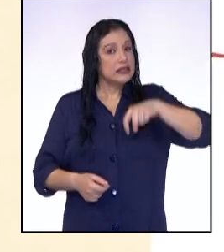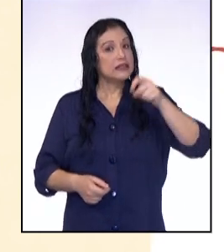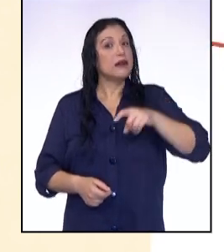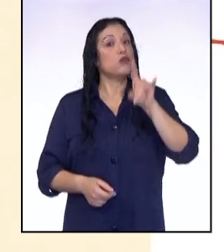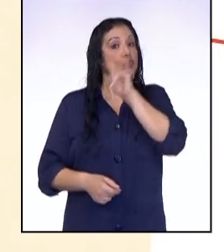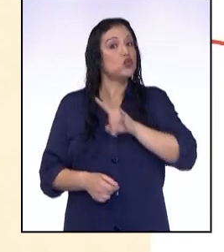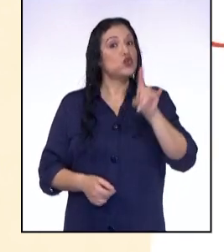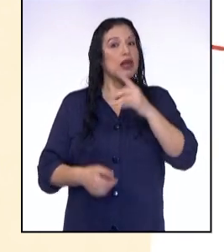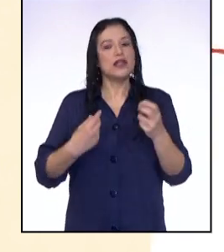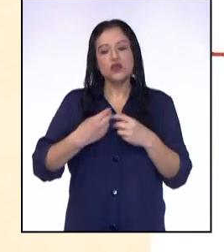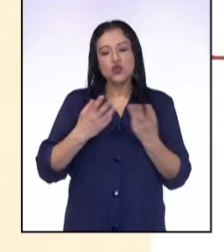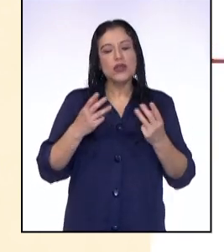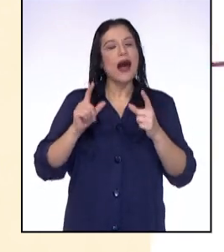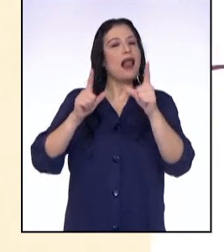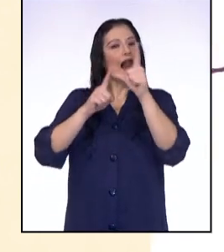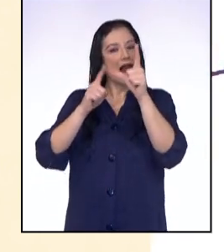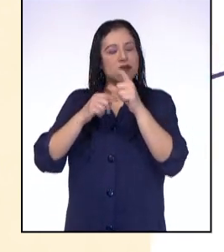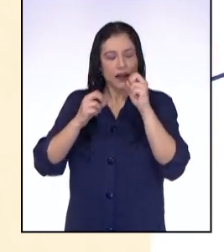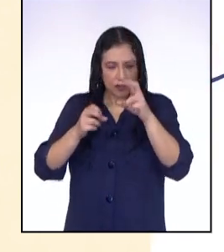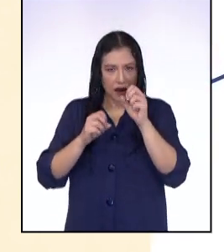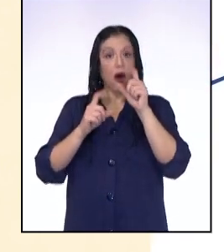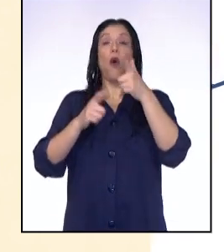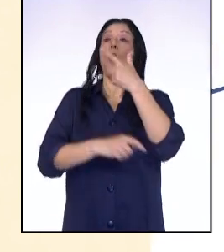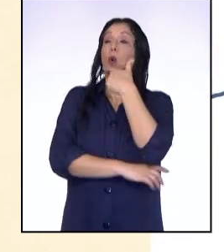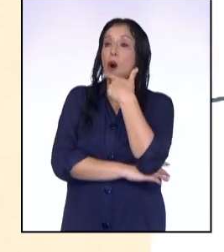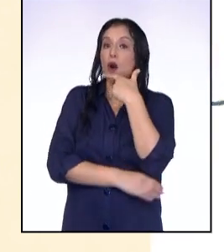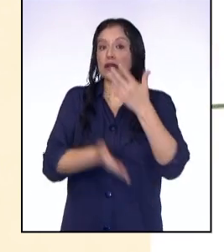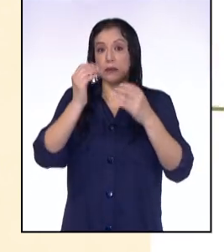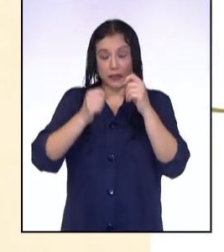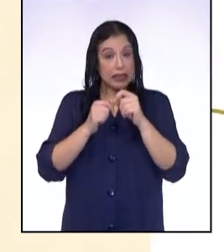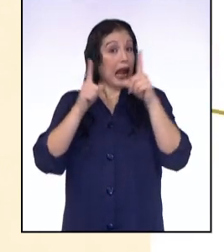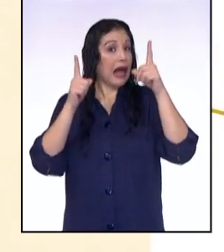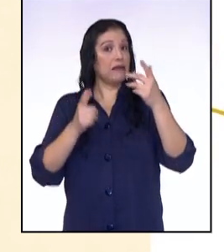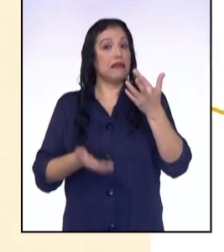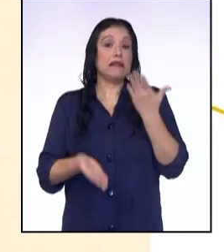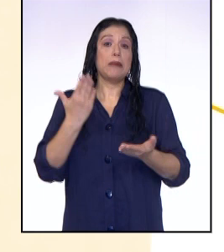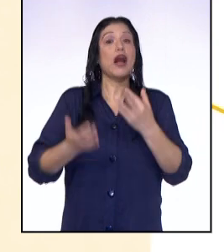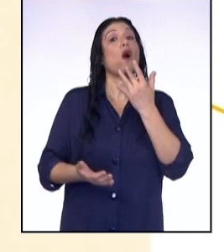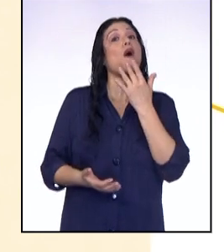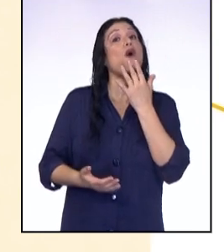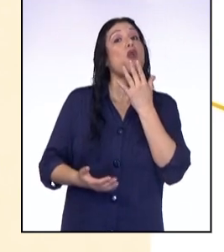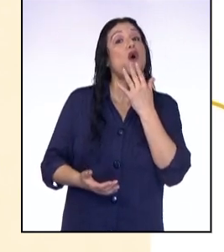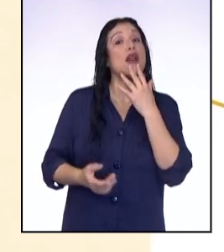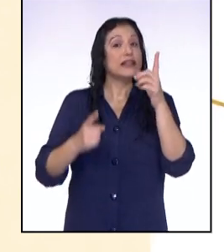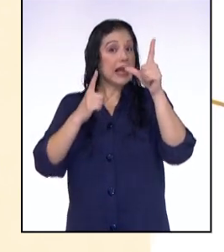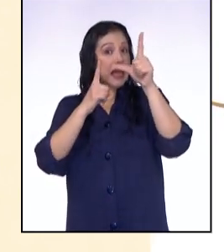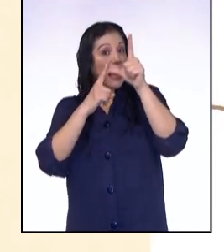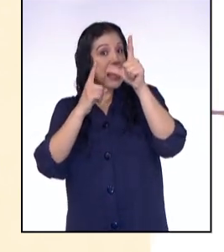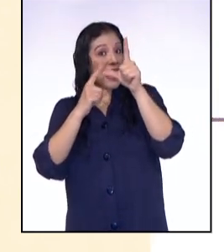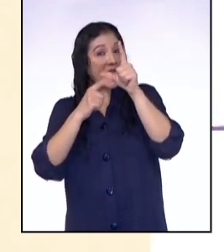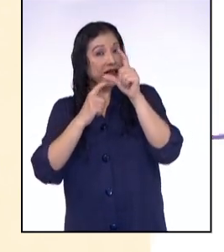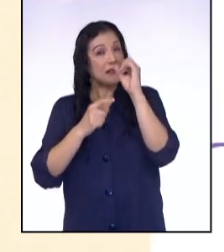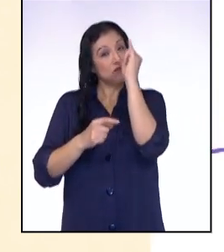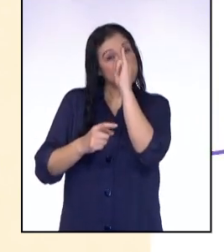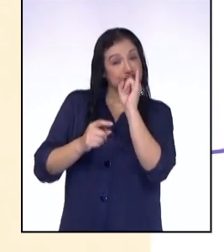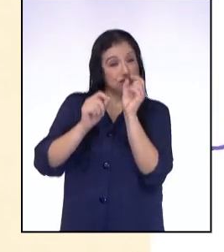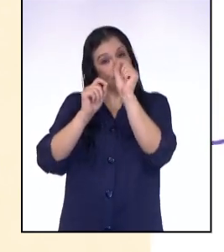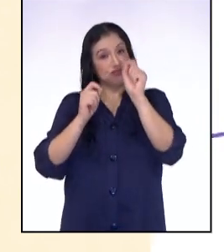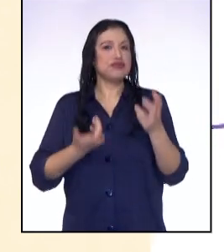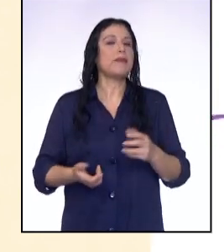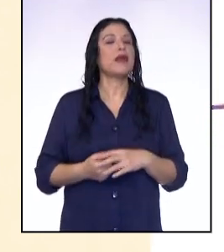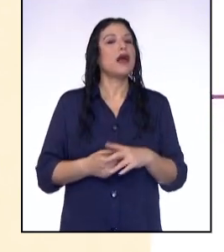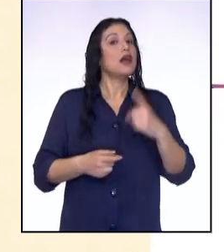usar es un estilo de letra que llame la atención, quizá muy grandes y de colores. ¿Puedo utilizar letras de estilo graffiti para mi título?